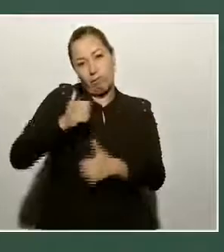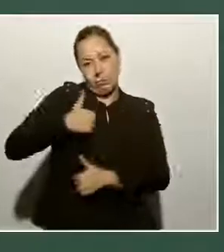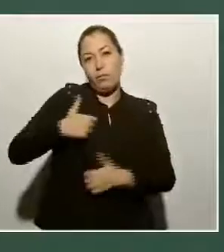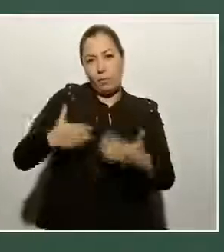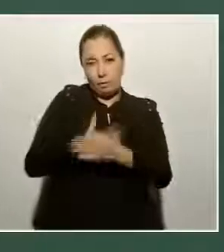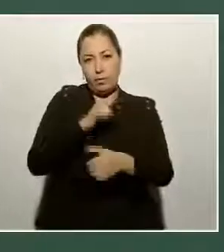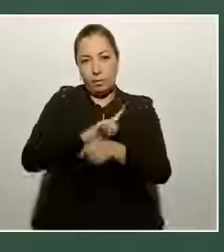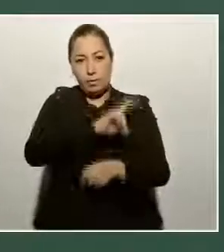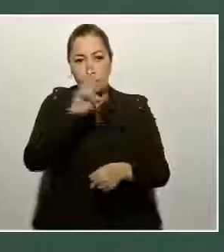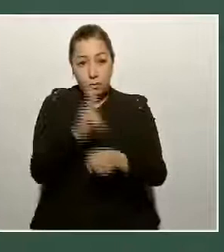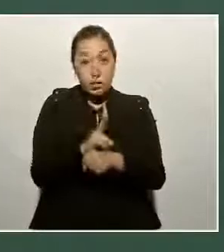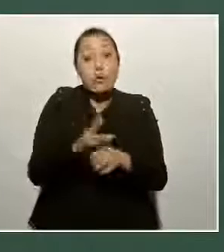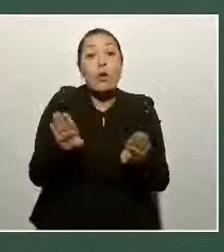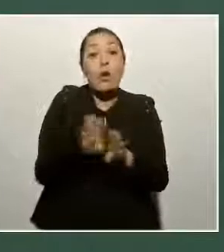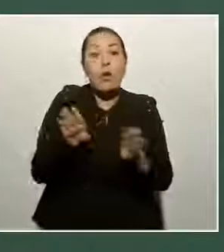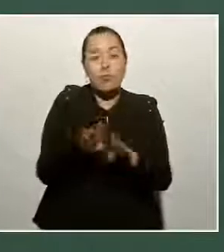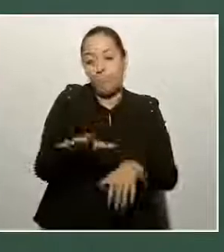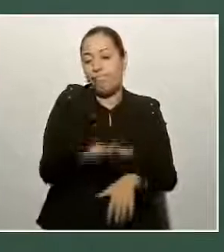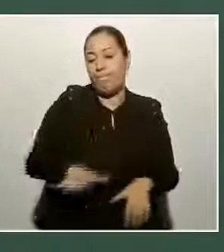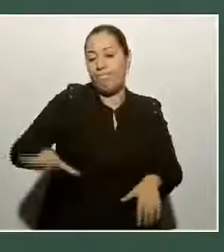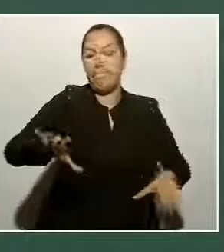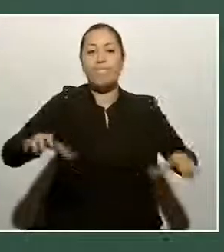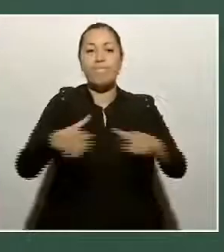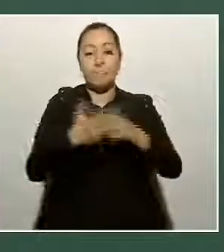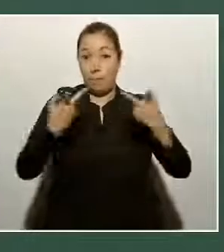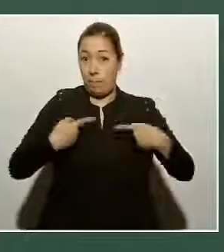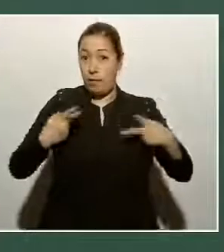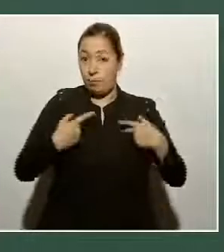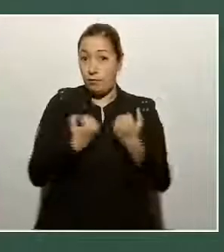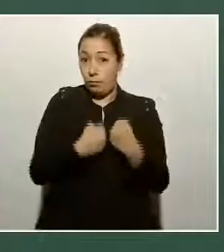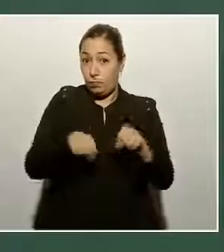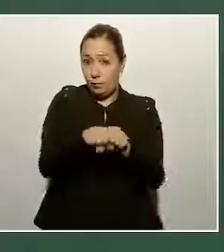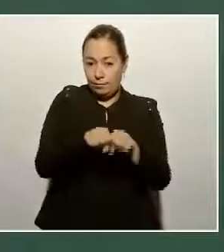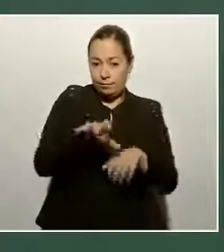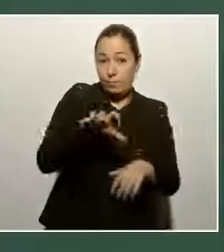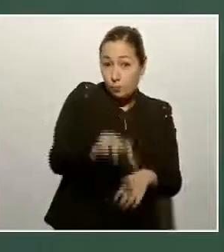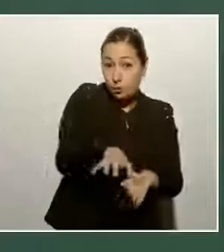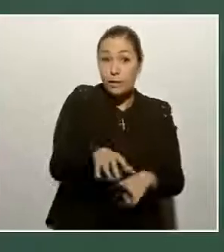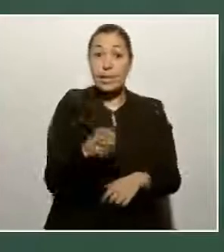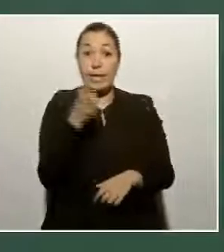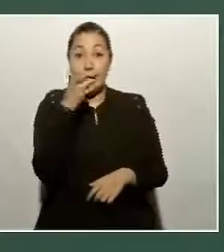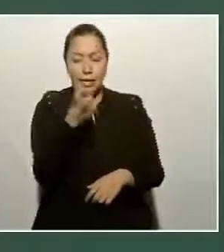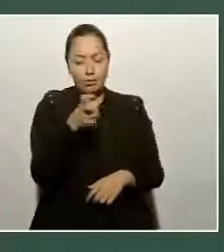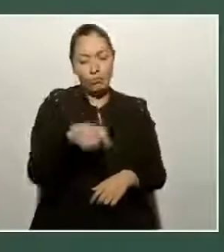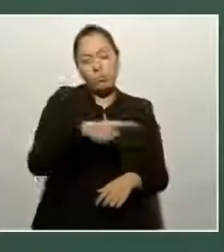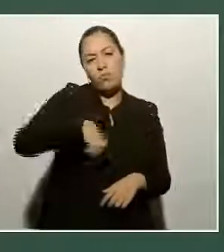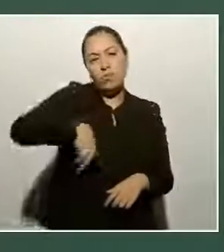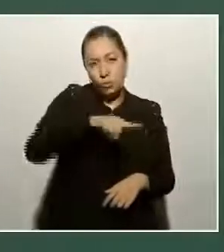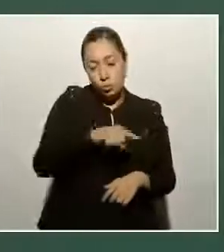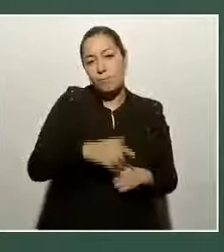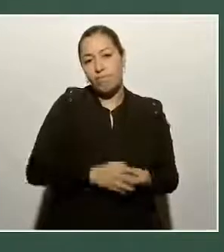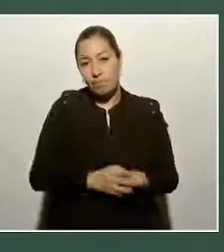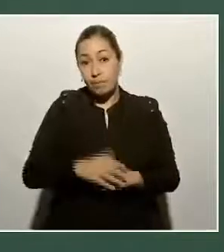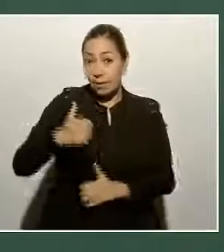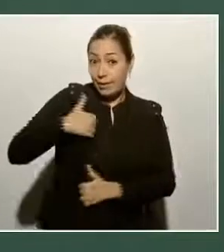sociedad. Y de ello se obtiene que esta Guardia Nacional como una institución